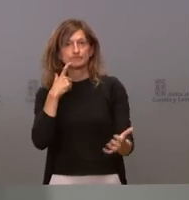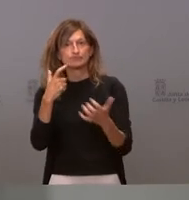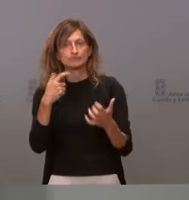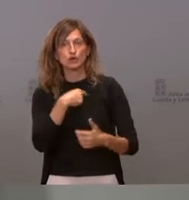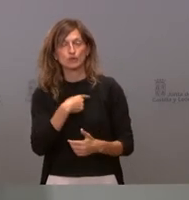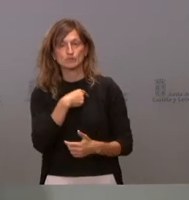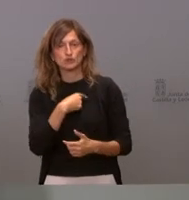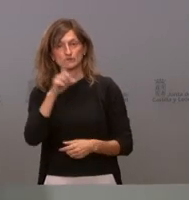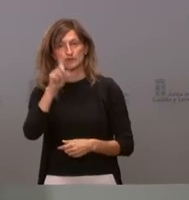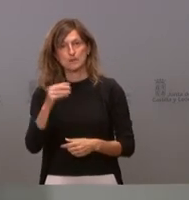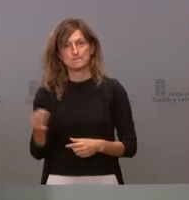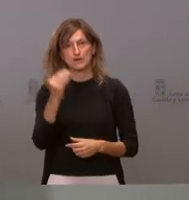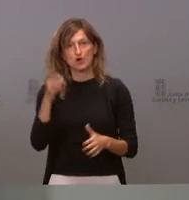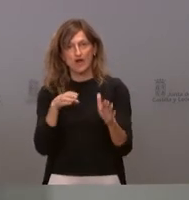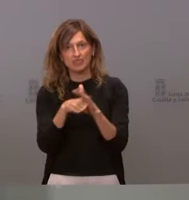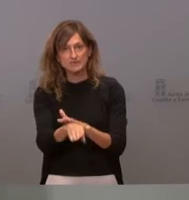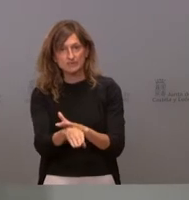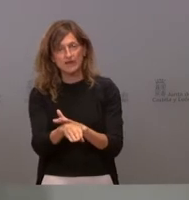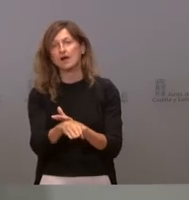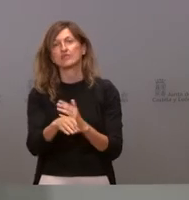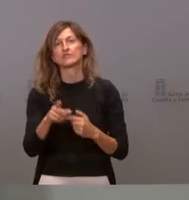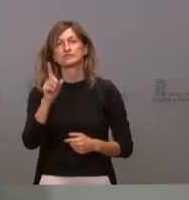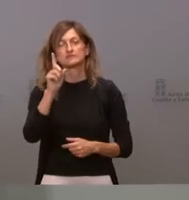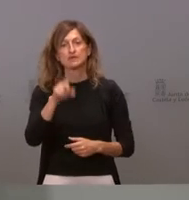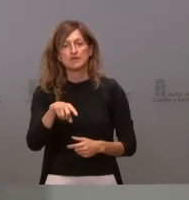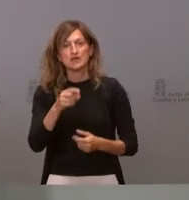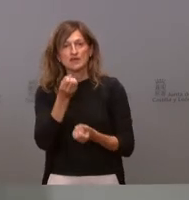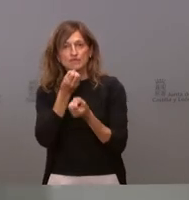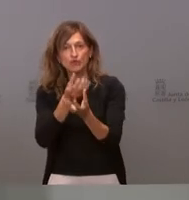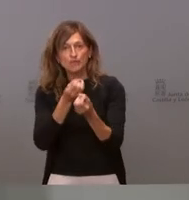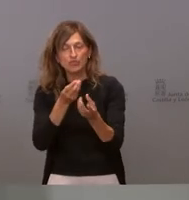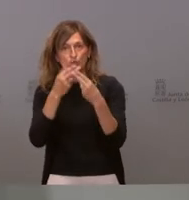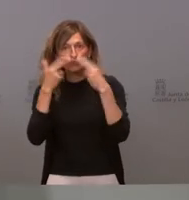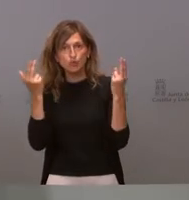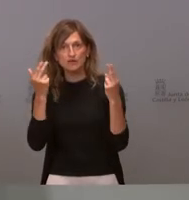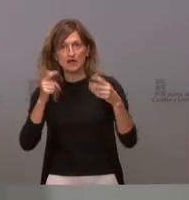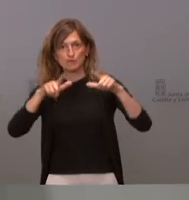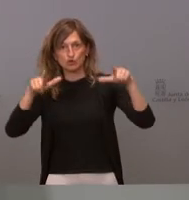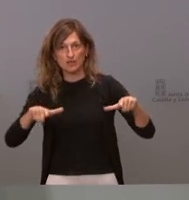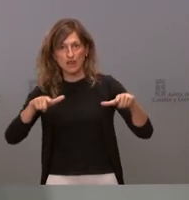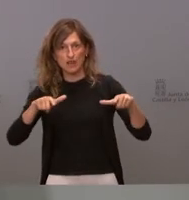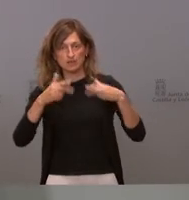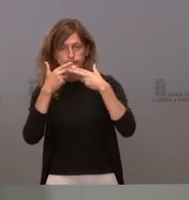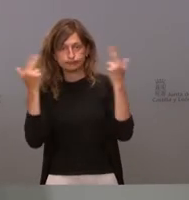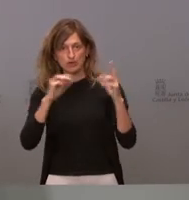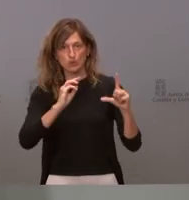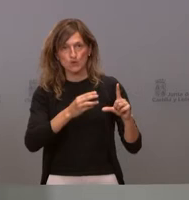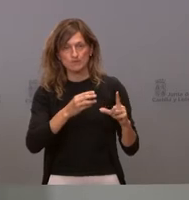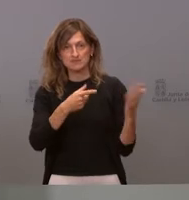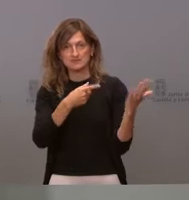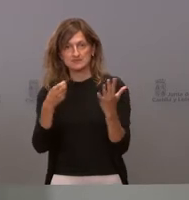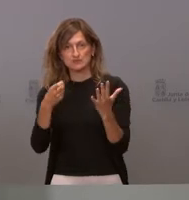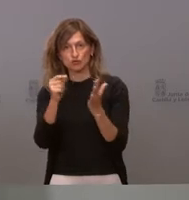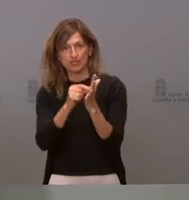mejoras relativas a la accesibilidad, a la reutilización de la información pública en el portal de Gobierno Abierto. Ya saben que hay más de 600 conjuntos de datos.